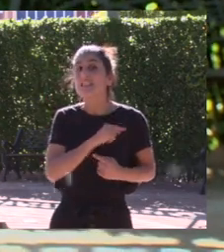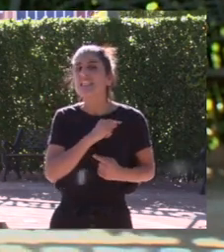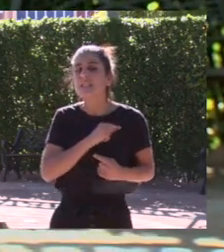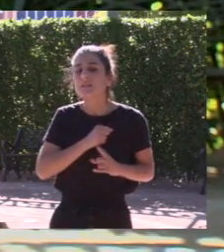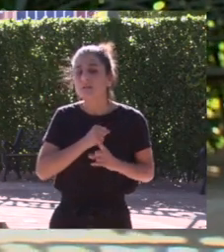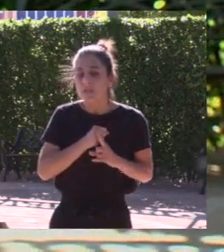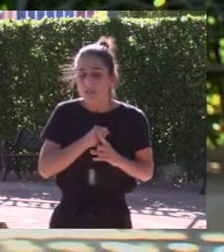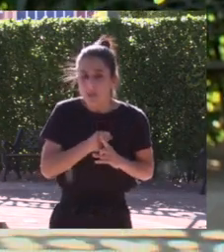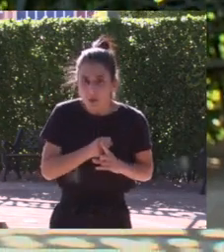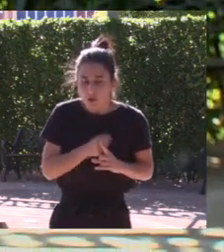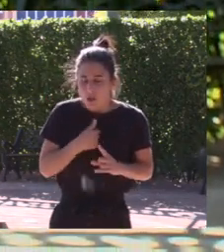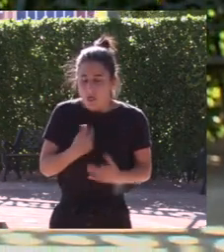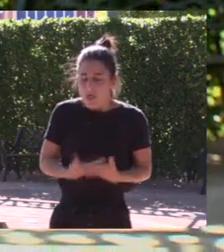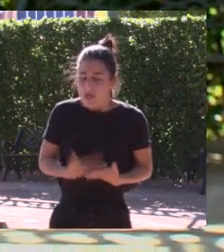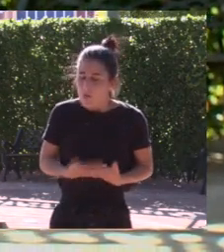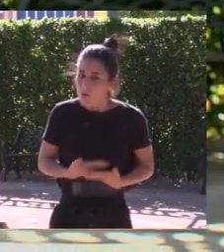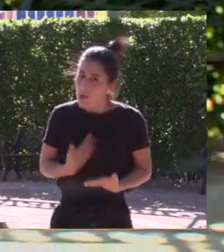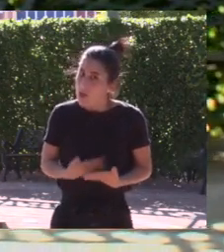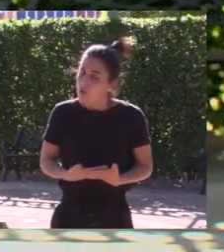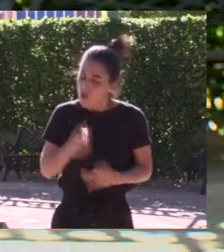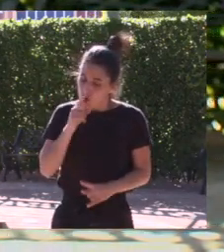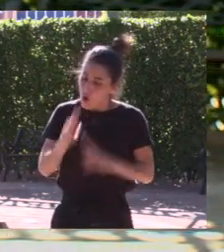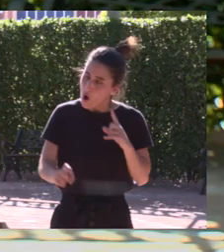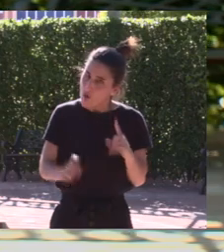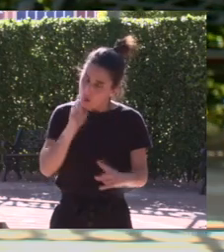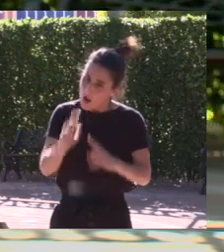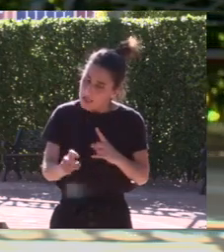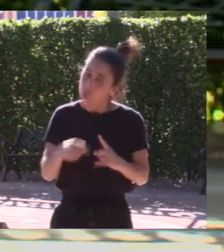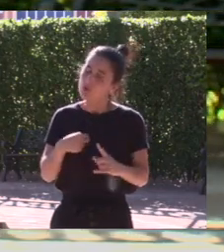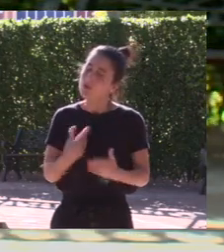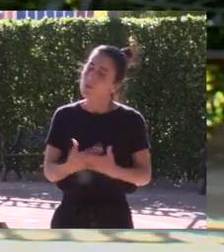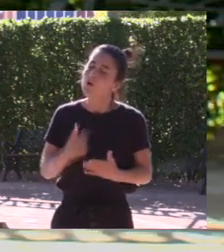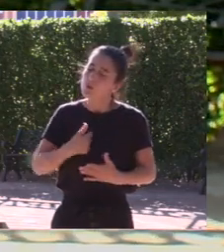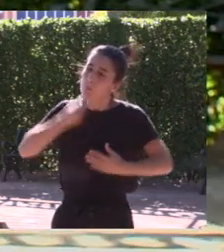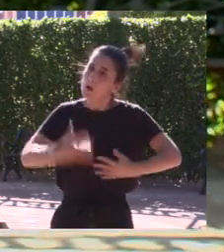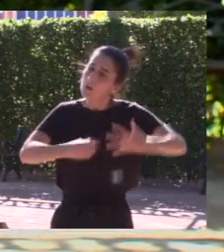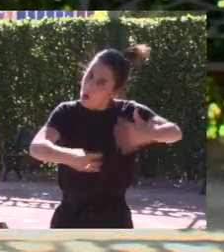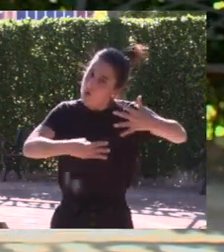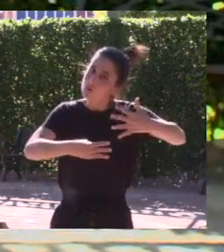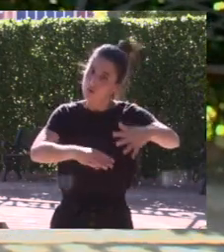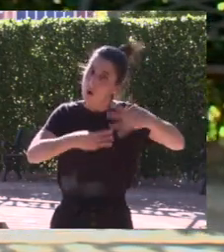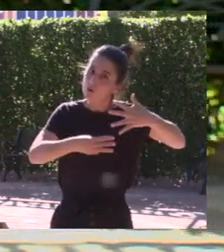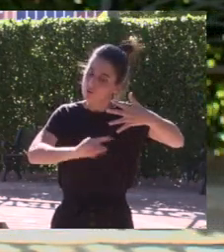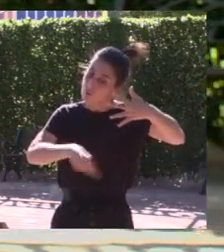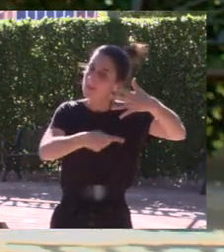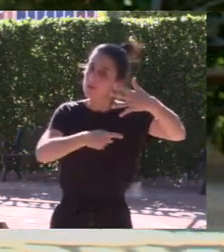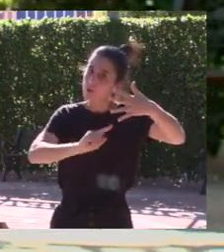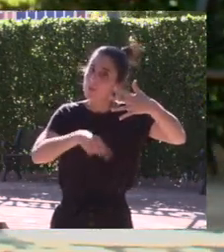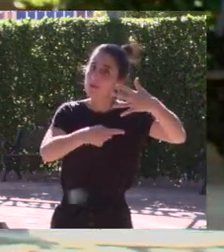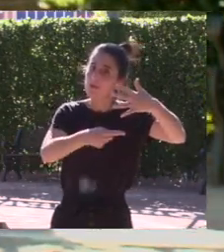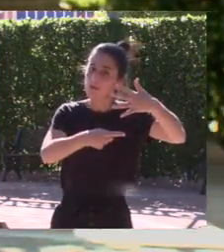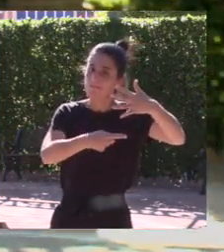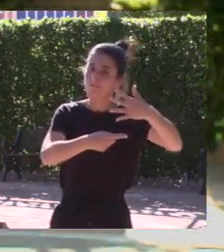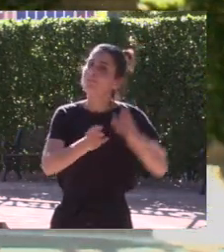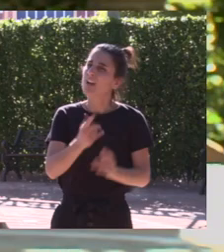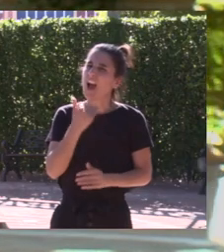la presión de tener que demostrar cada año que estáis dentro de los ocho primeros yo creo que